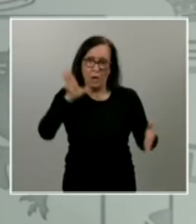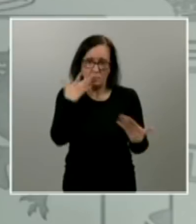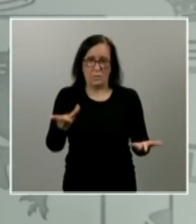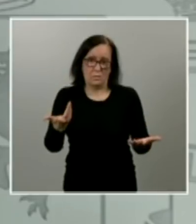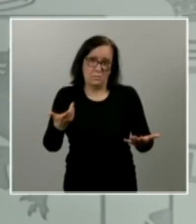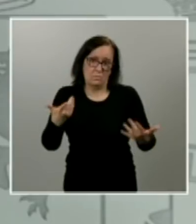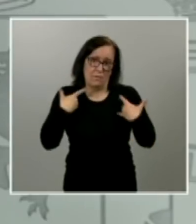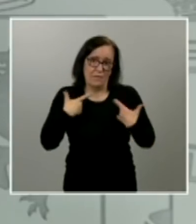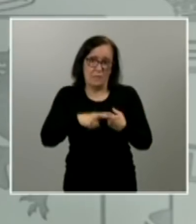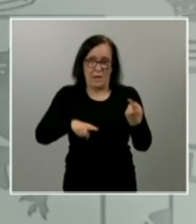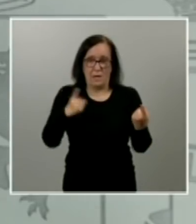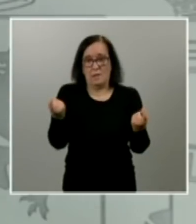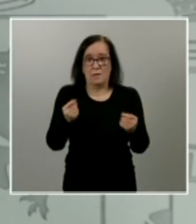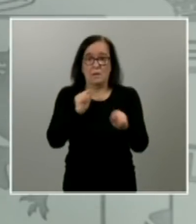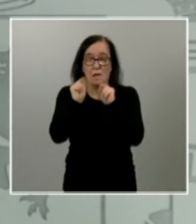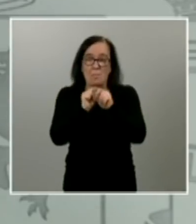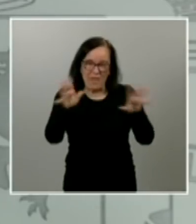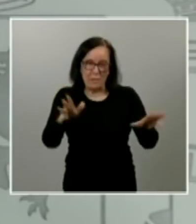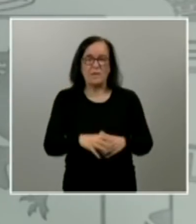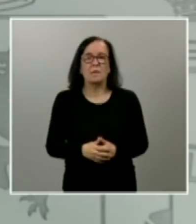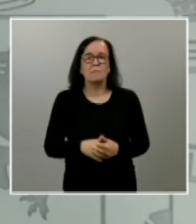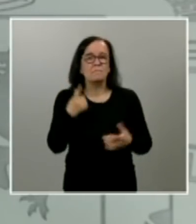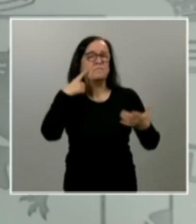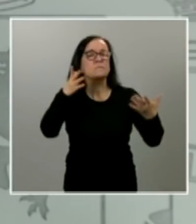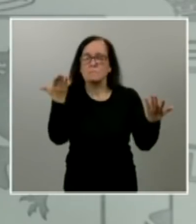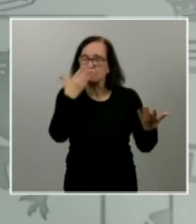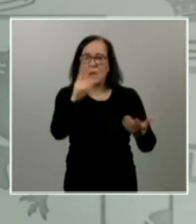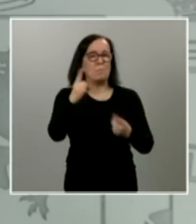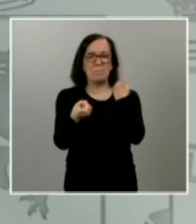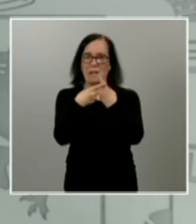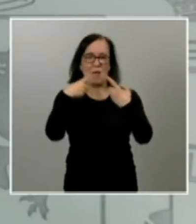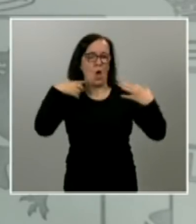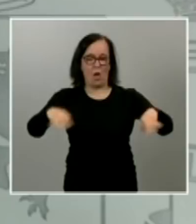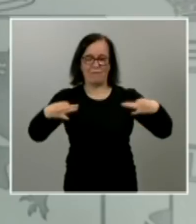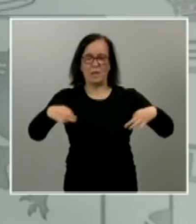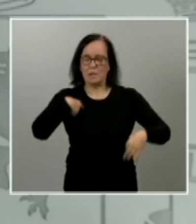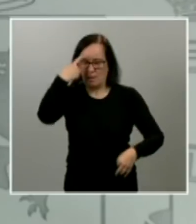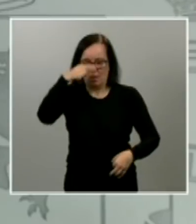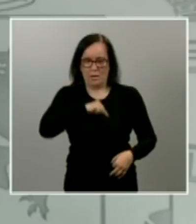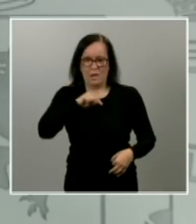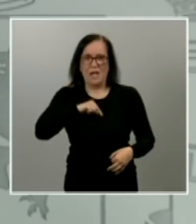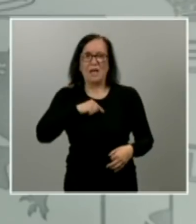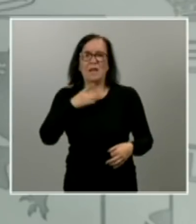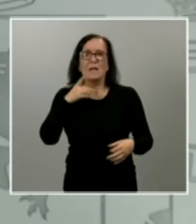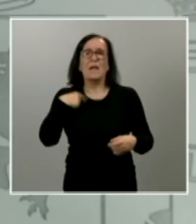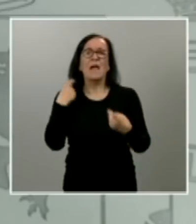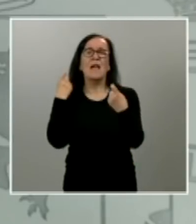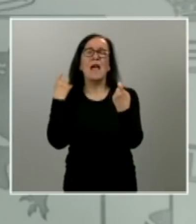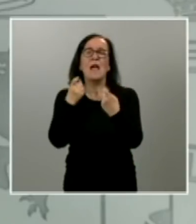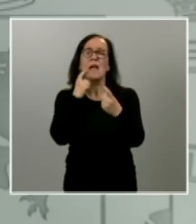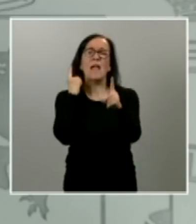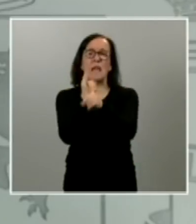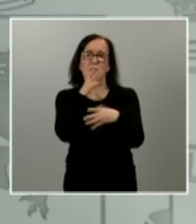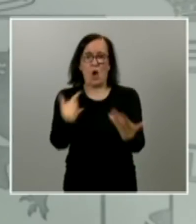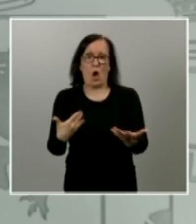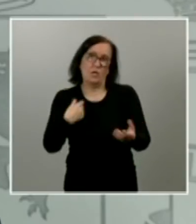de este tipo de pandemias por tanto humildad desde luego ser muy conscientes de quien es mi enemigo mi enemigo es el COVID-19 como es el enemigo